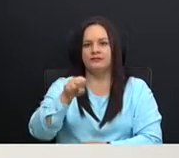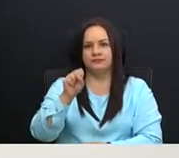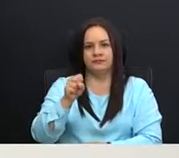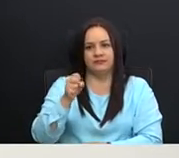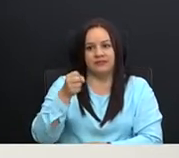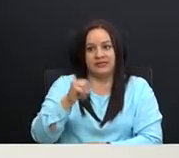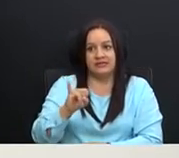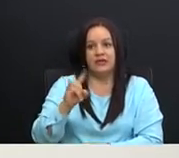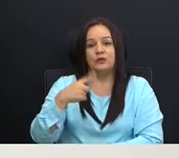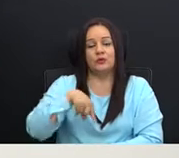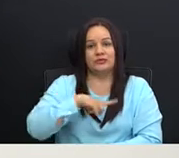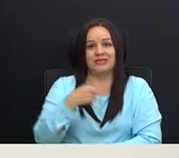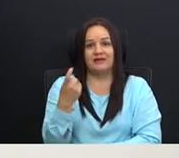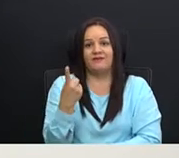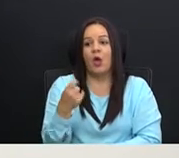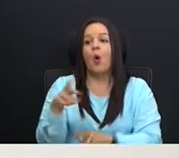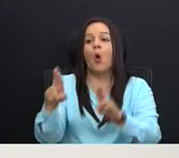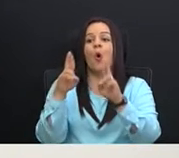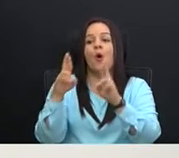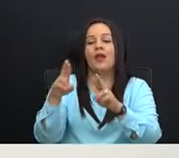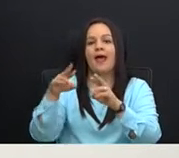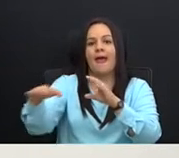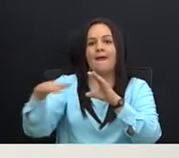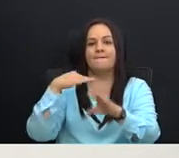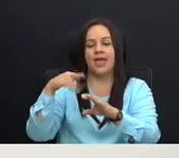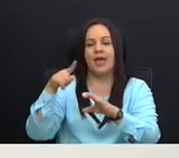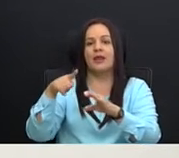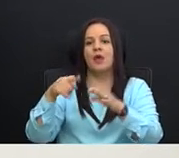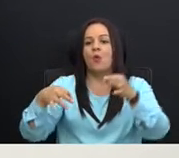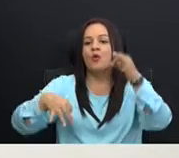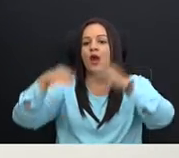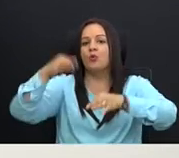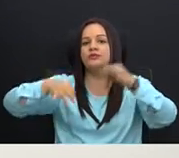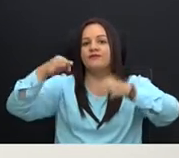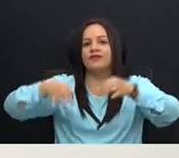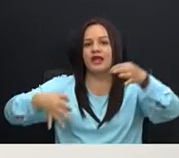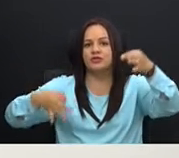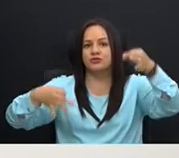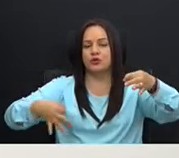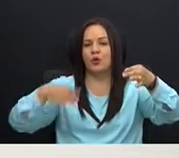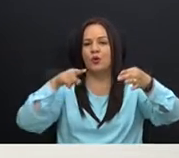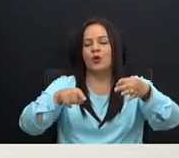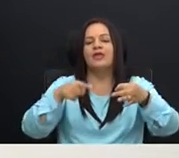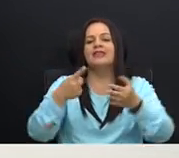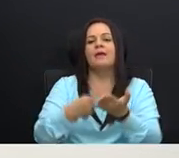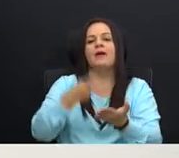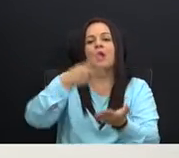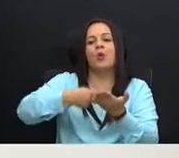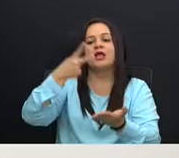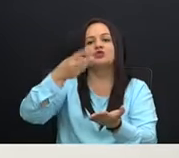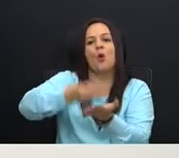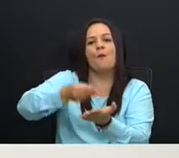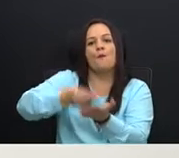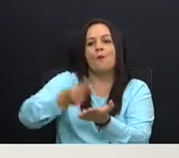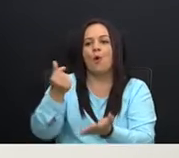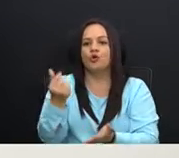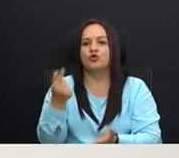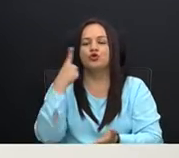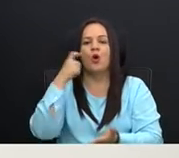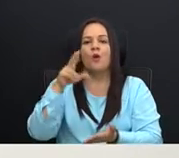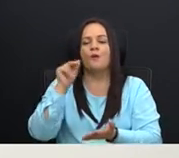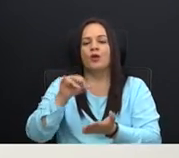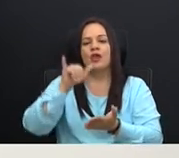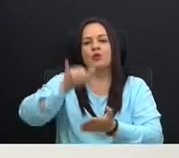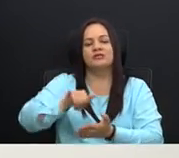y ojalá no los pudiera enviar por escrito, una justificación de la variación de los montos, porque no consta en exposición de